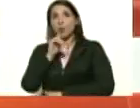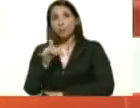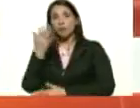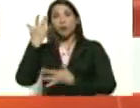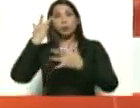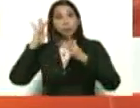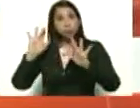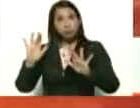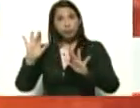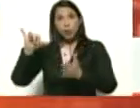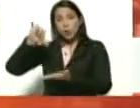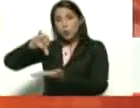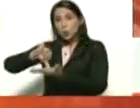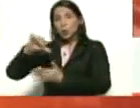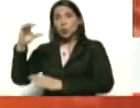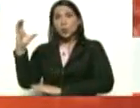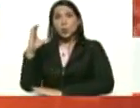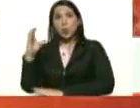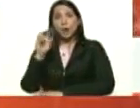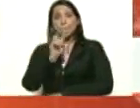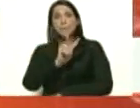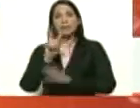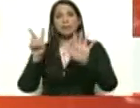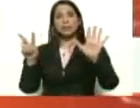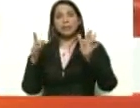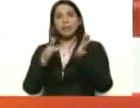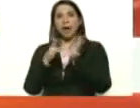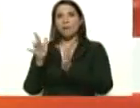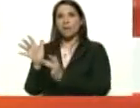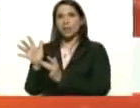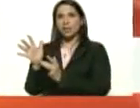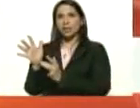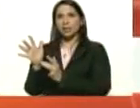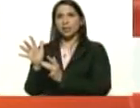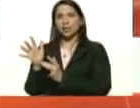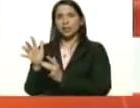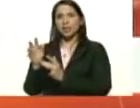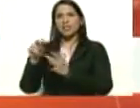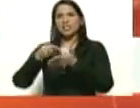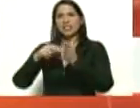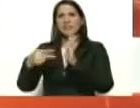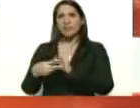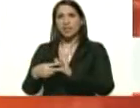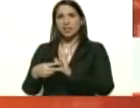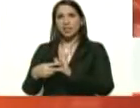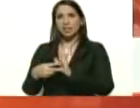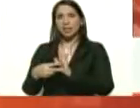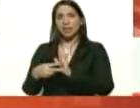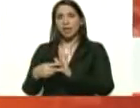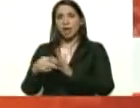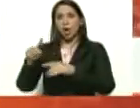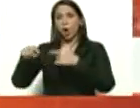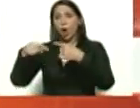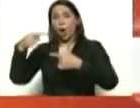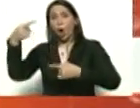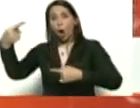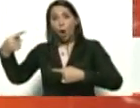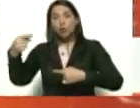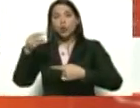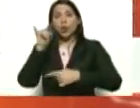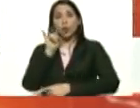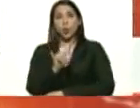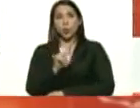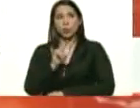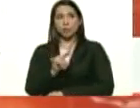Cúcuta. El 27 de abril quiere decir este lunes que viene no, sino el lunes arriba.